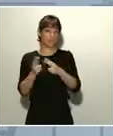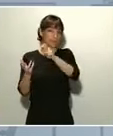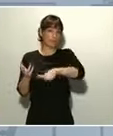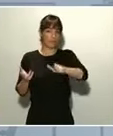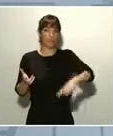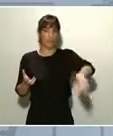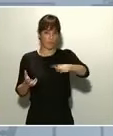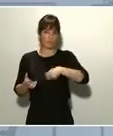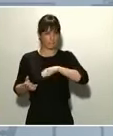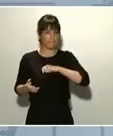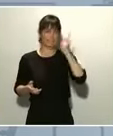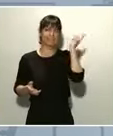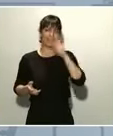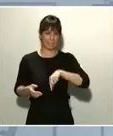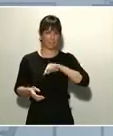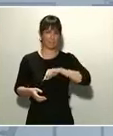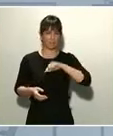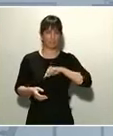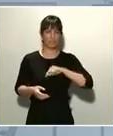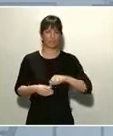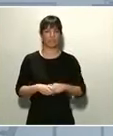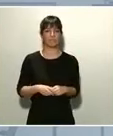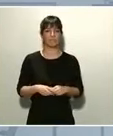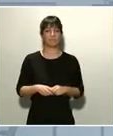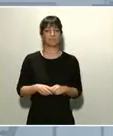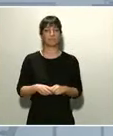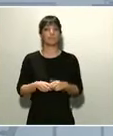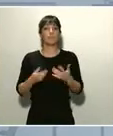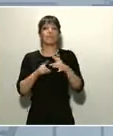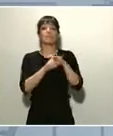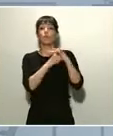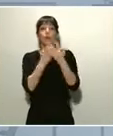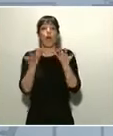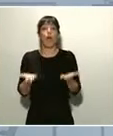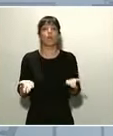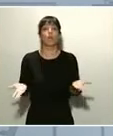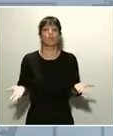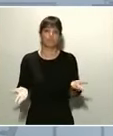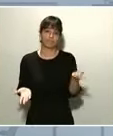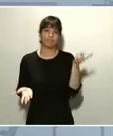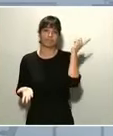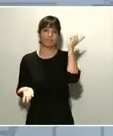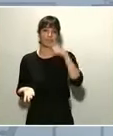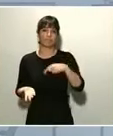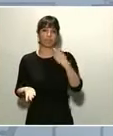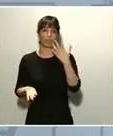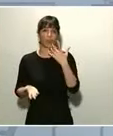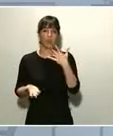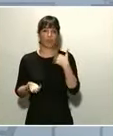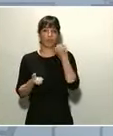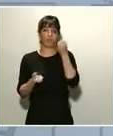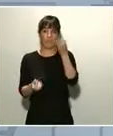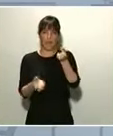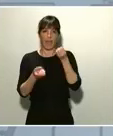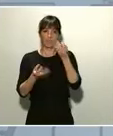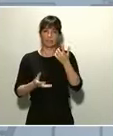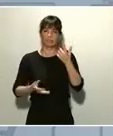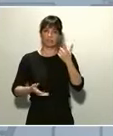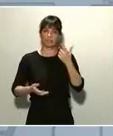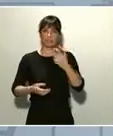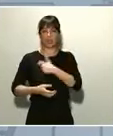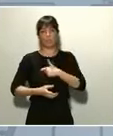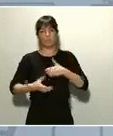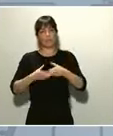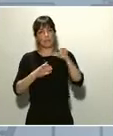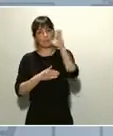país. ¿Cuál es la situación actual? ¿Conocen los datos? Regularmente se los están trasladando el Comité Científico, el Comité